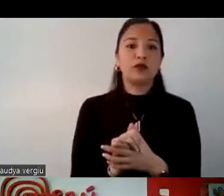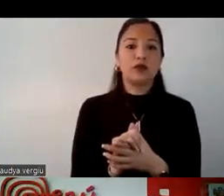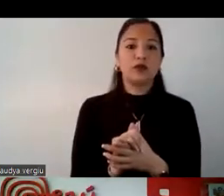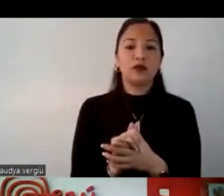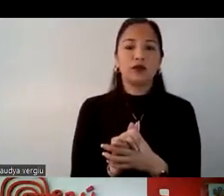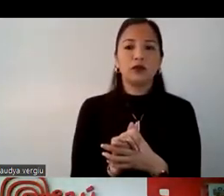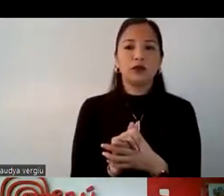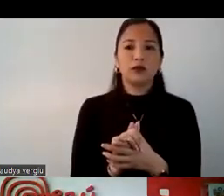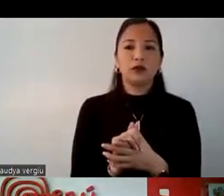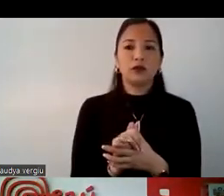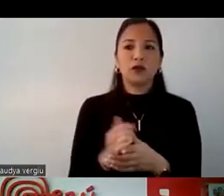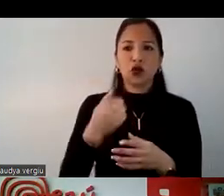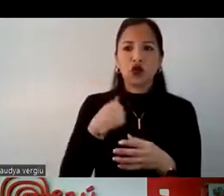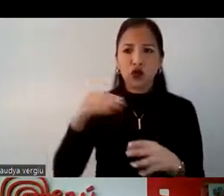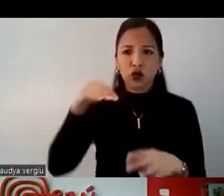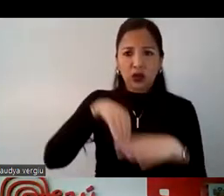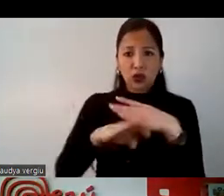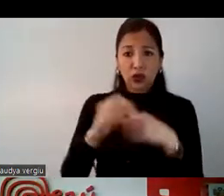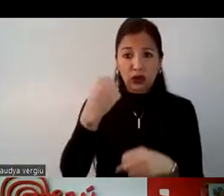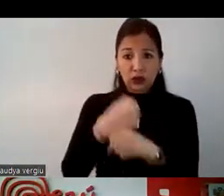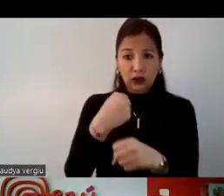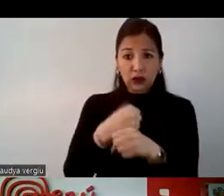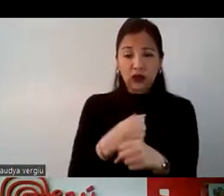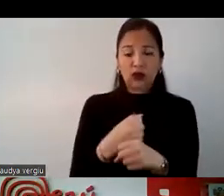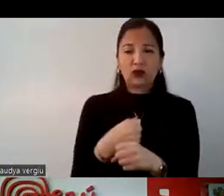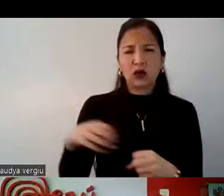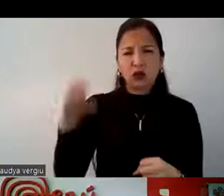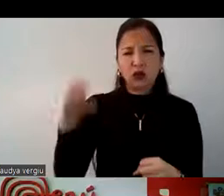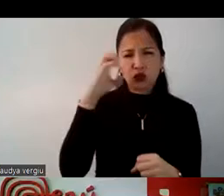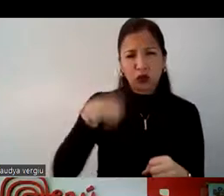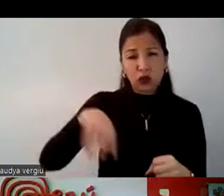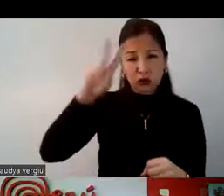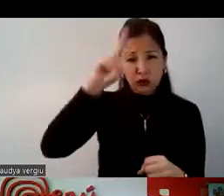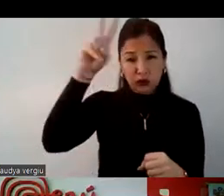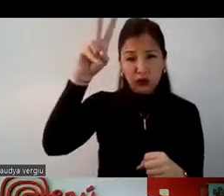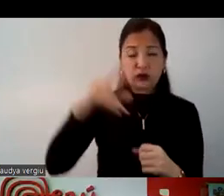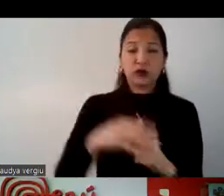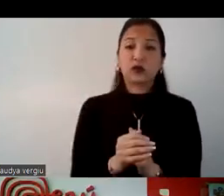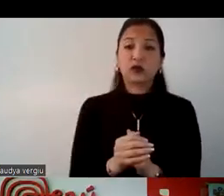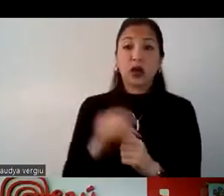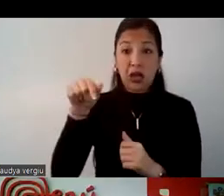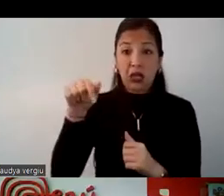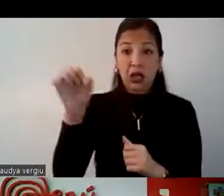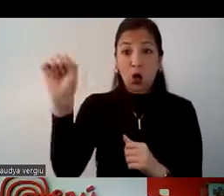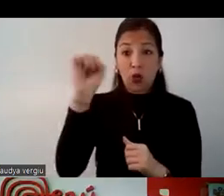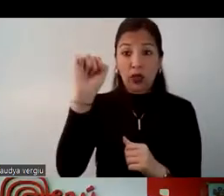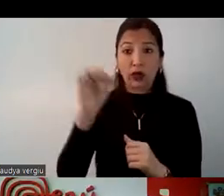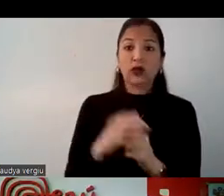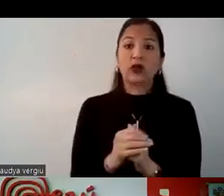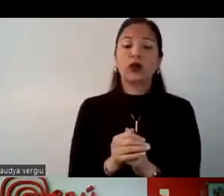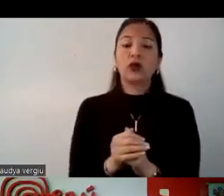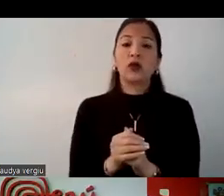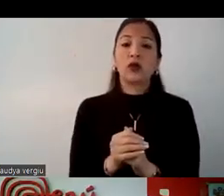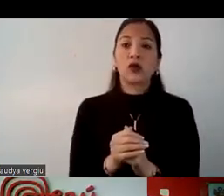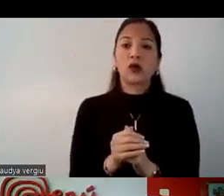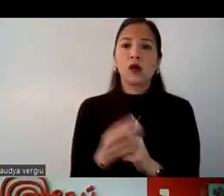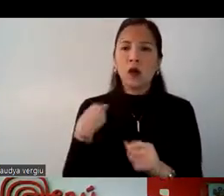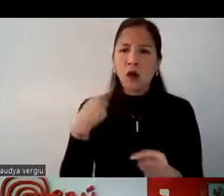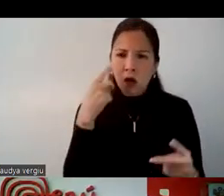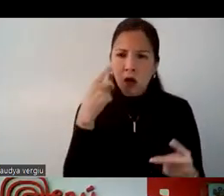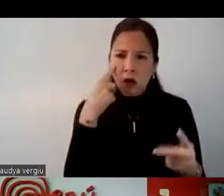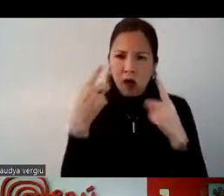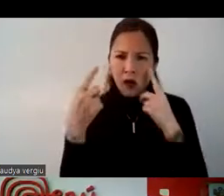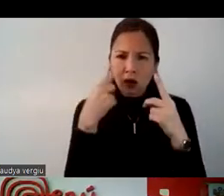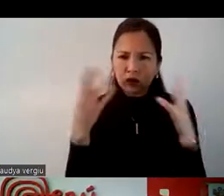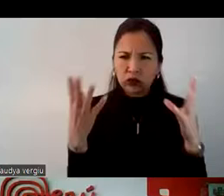Nosotros, dentro del trabajo que hemos desarrollado en la oficina comercial del Perú, en Ecuador, hemos visitado a las